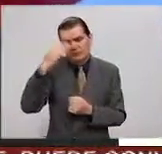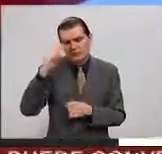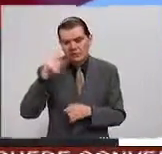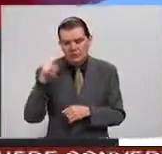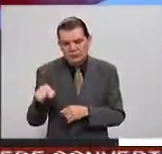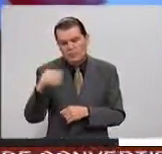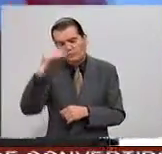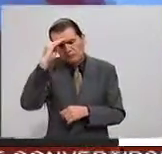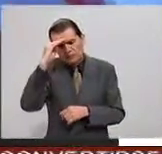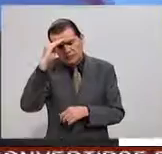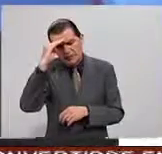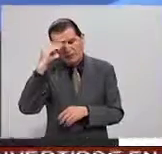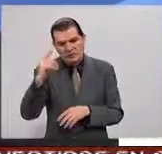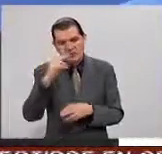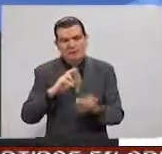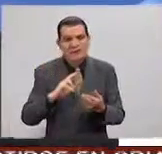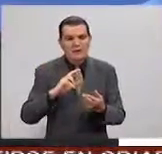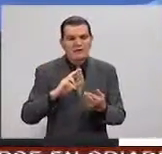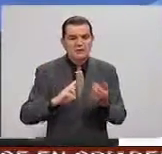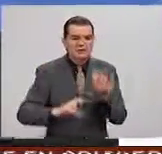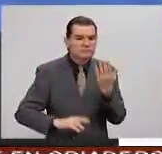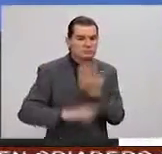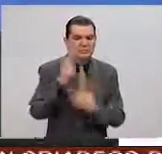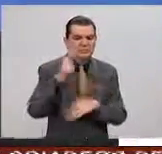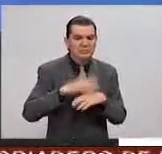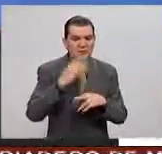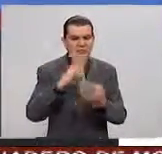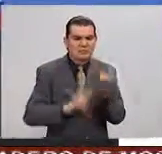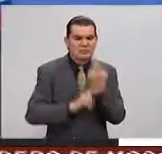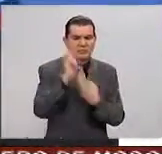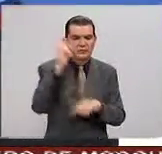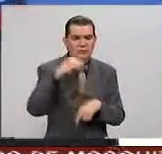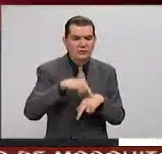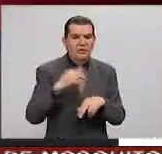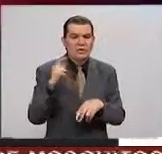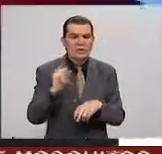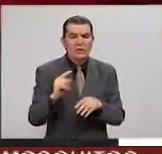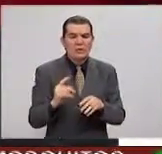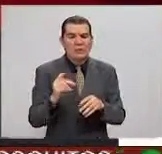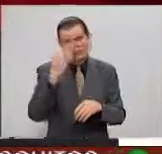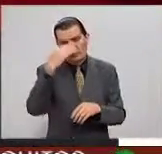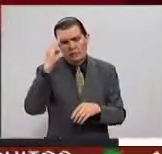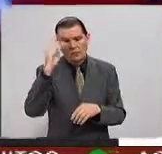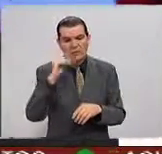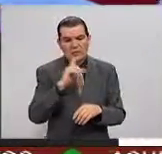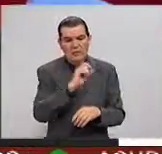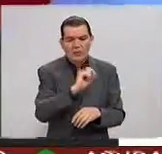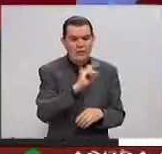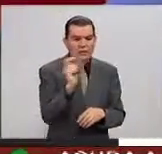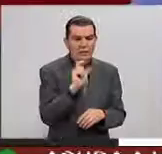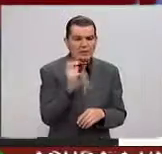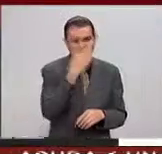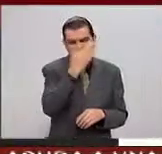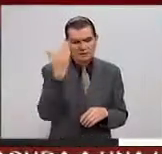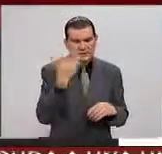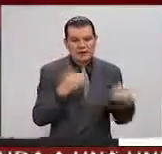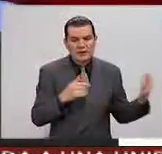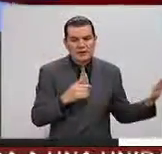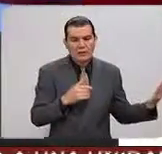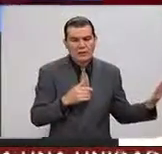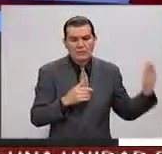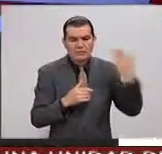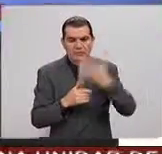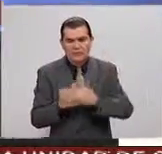¿Consideras que este es un triunfo de la reivindicación hacia la Revolución Cubana cuando el presidente Barack Obama llega y se